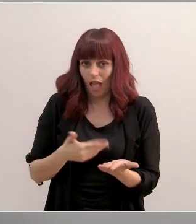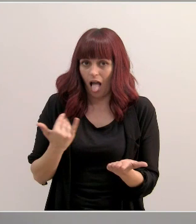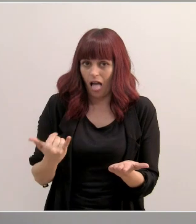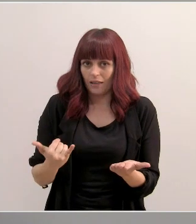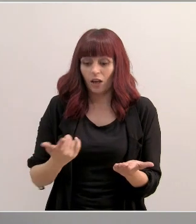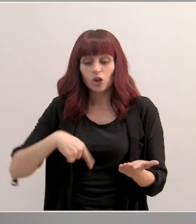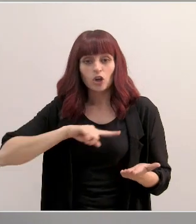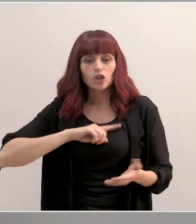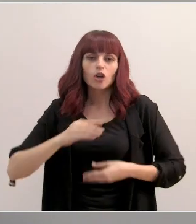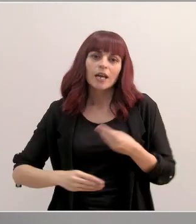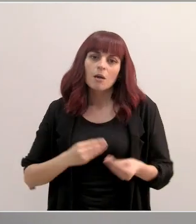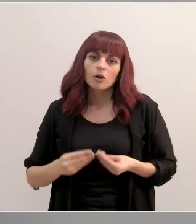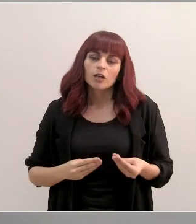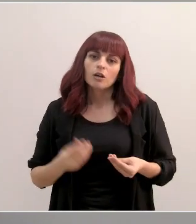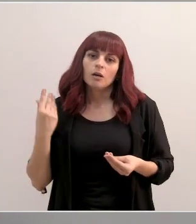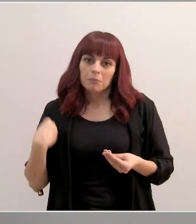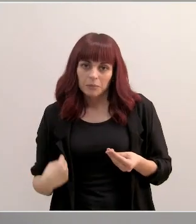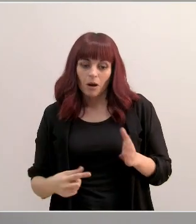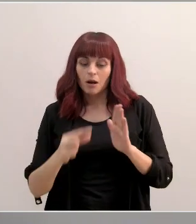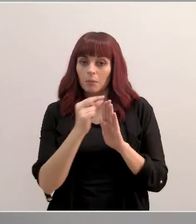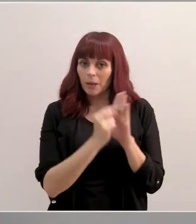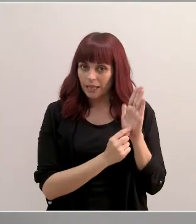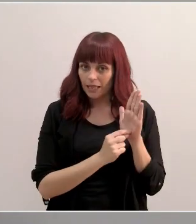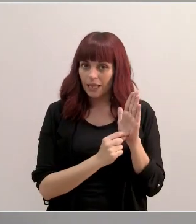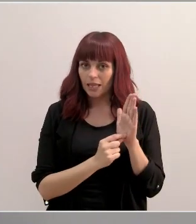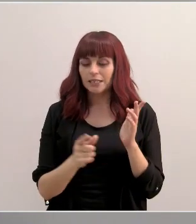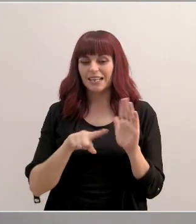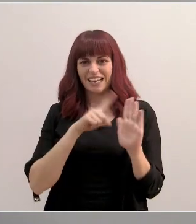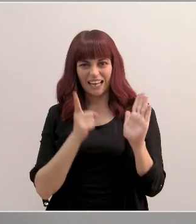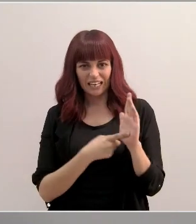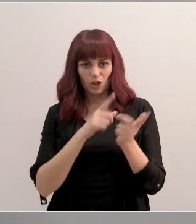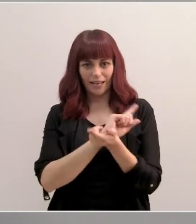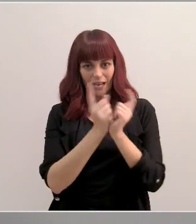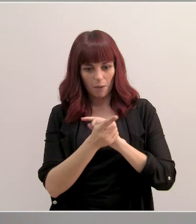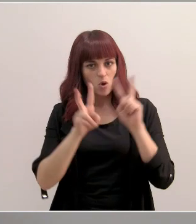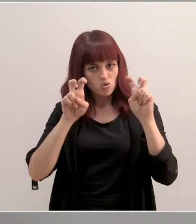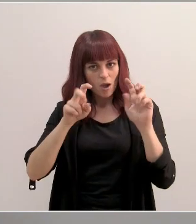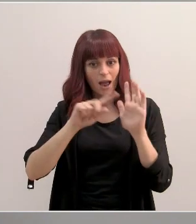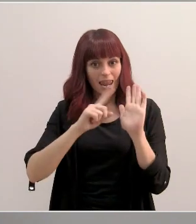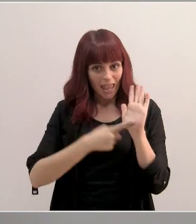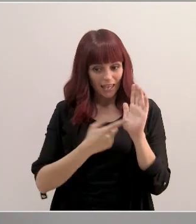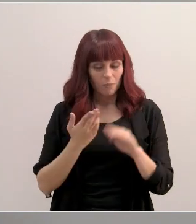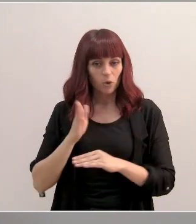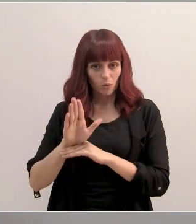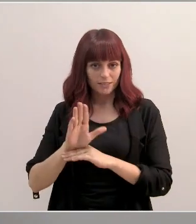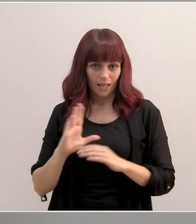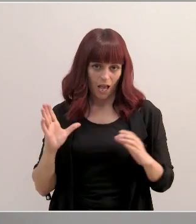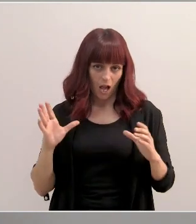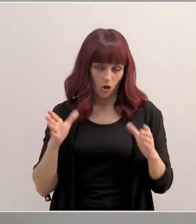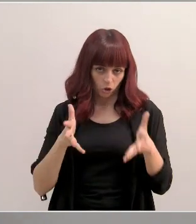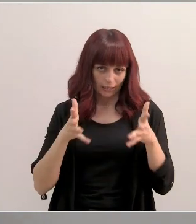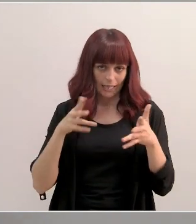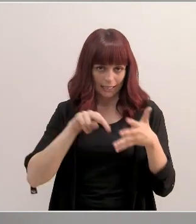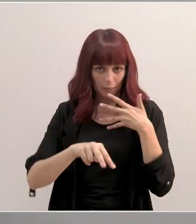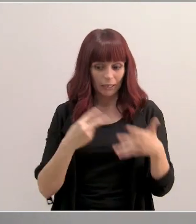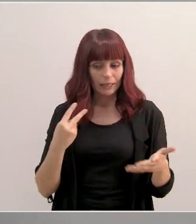hecho es, dentro de esa batería de medidas y de modificaciones legislativas y de nuevas leyes que vamos a proponer por parte de la Consejería de Transparencia,